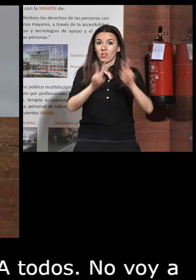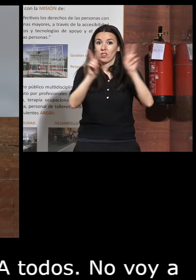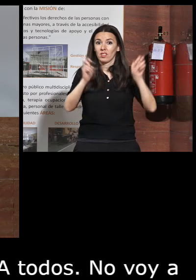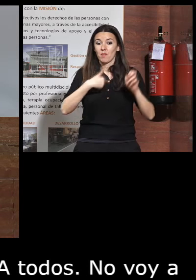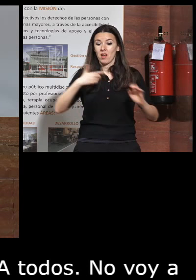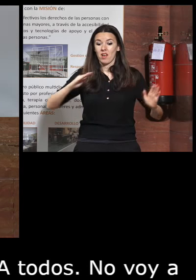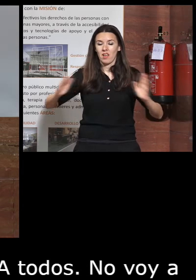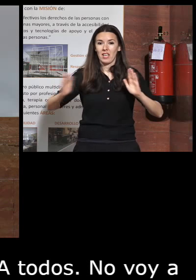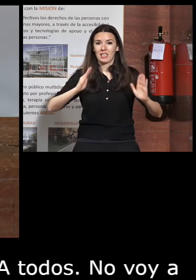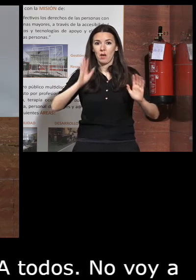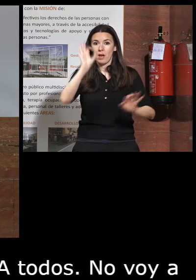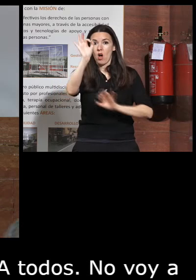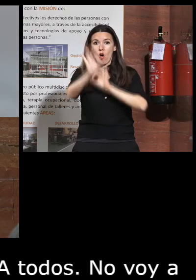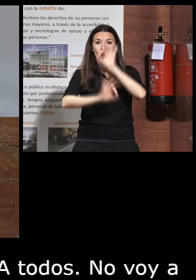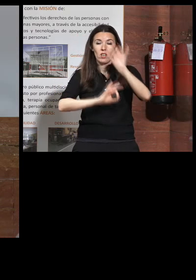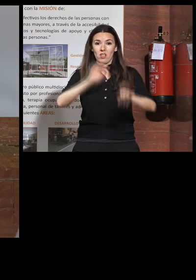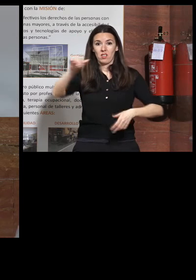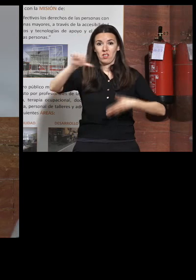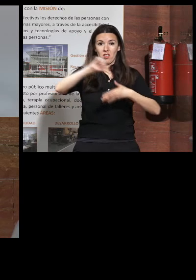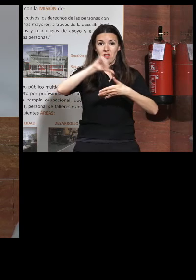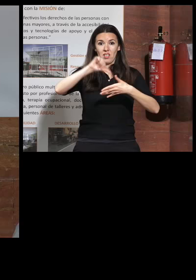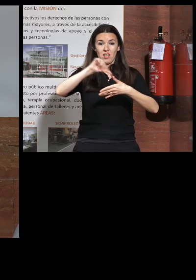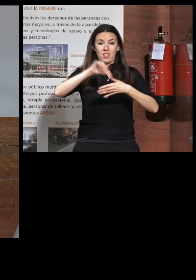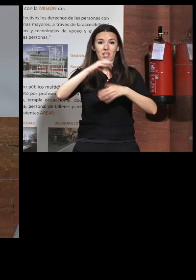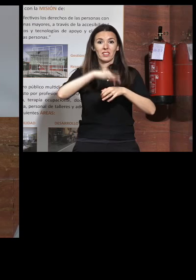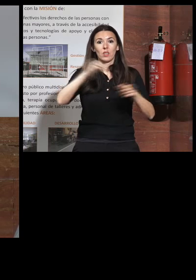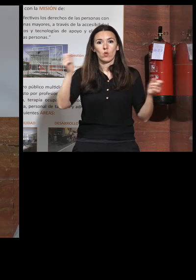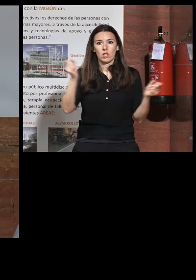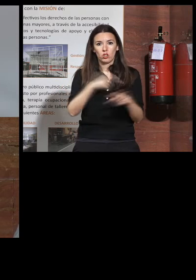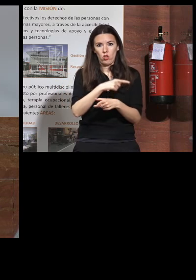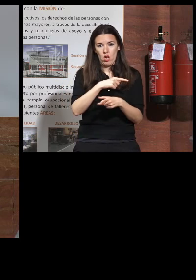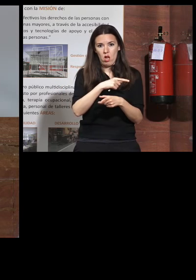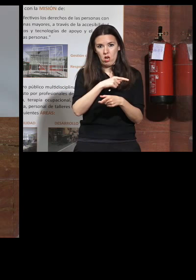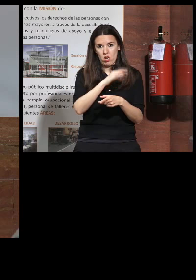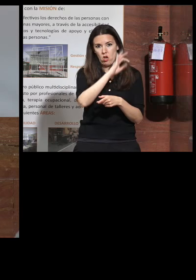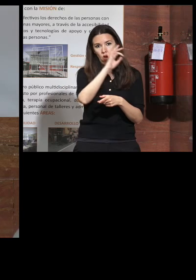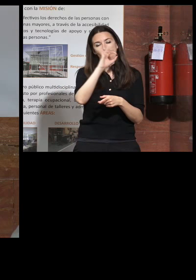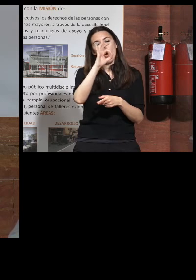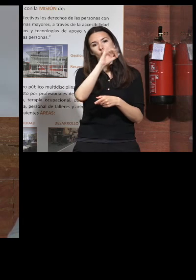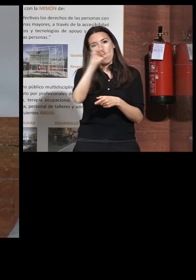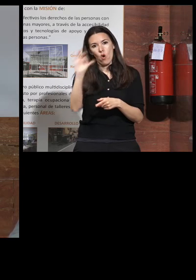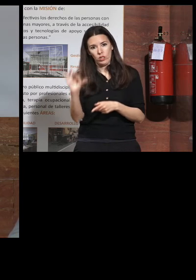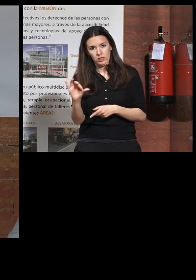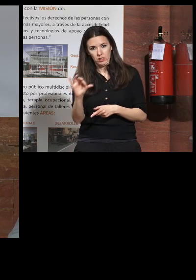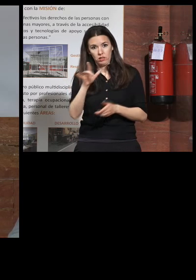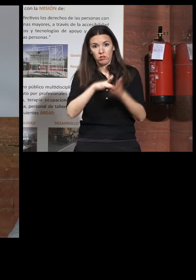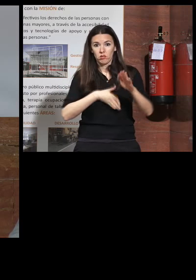etapa en la organización iberoamericana de seguridad social en la OIS yo fui allí